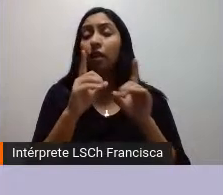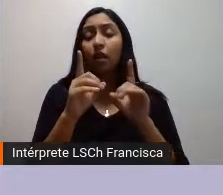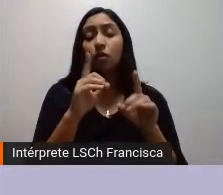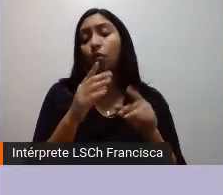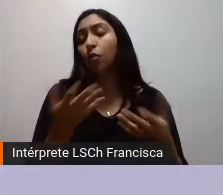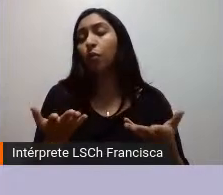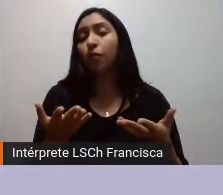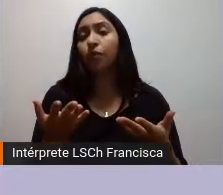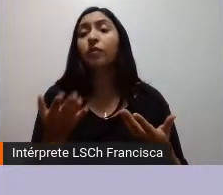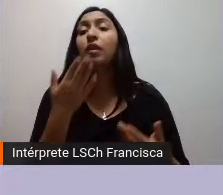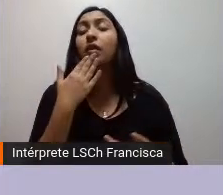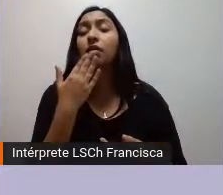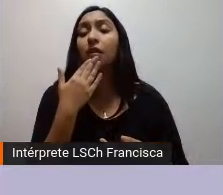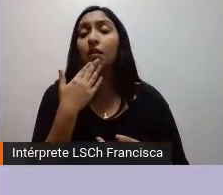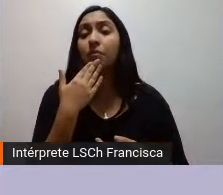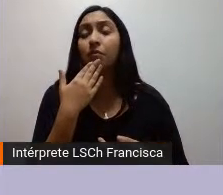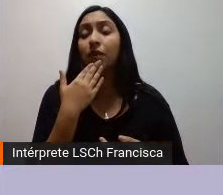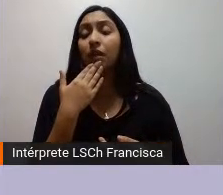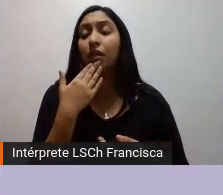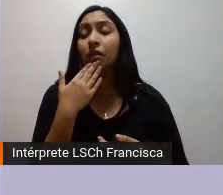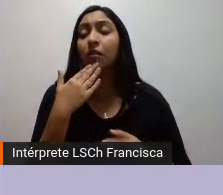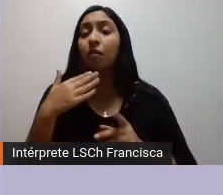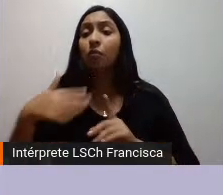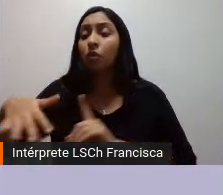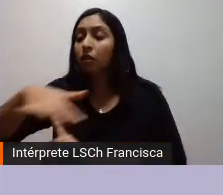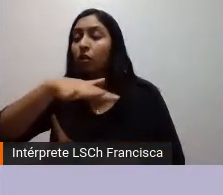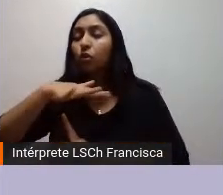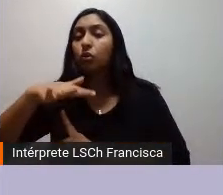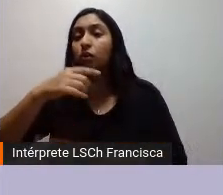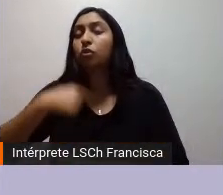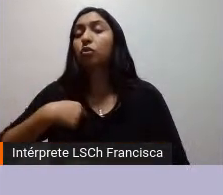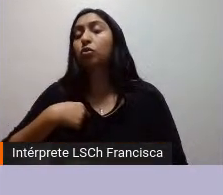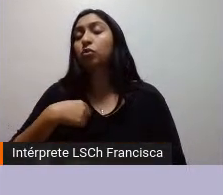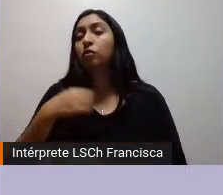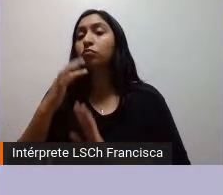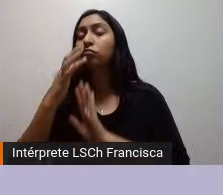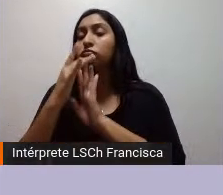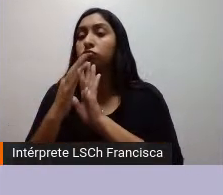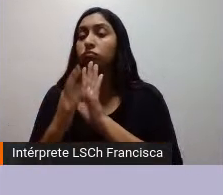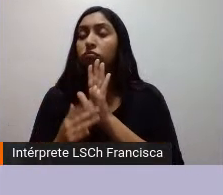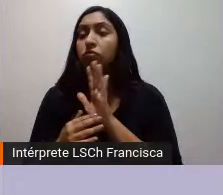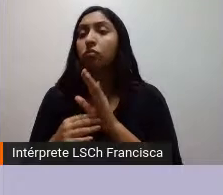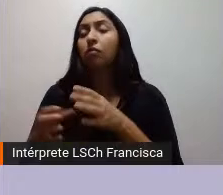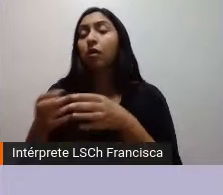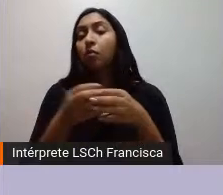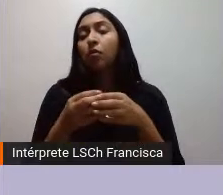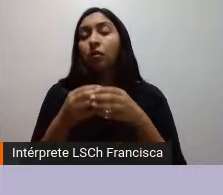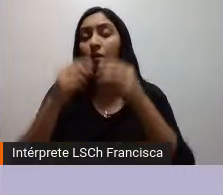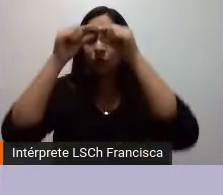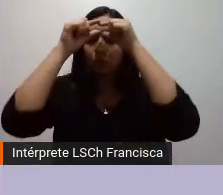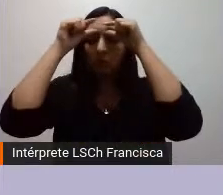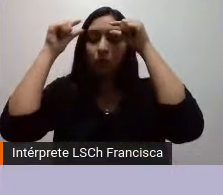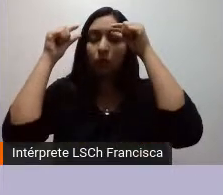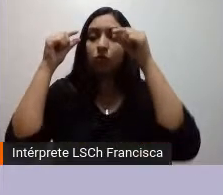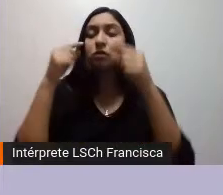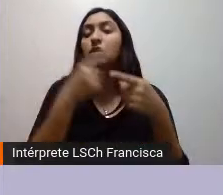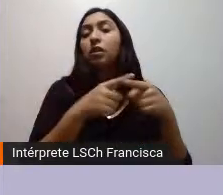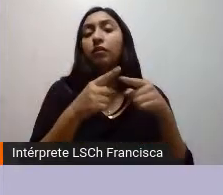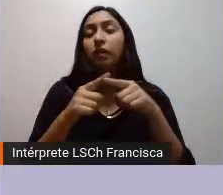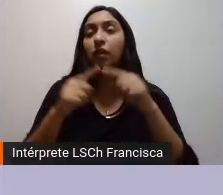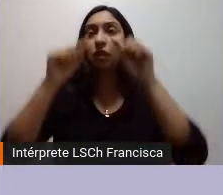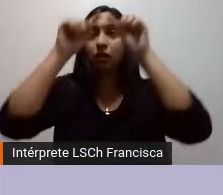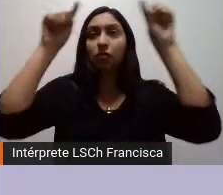proporcionales creo yo a este escenario que he ido describiendo y que el movimiento mapuche va a denominar en algún momento en sus distintos carteles y afiches como la